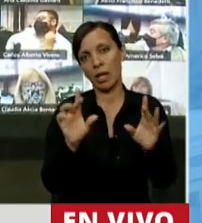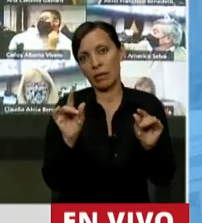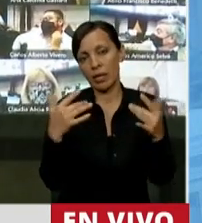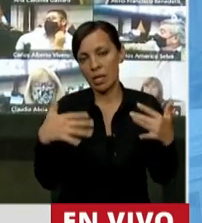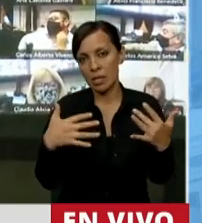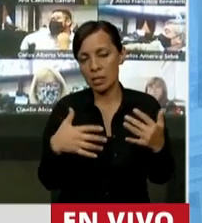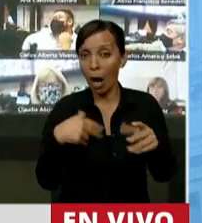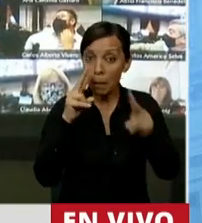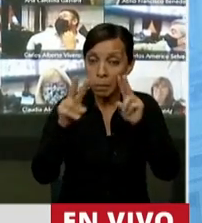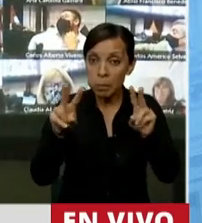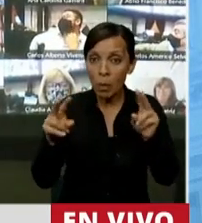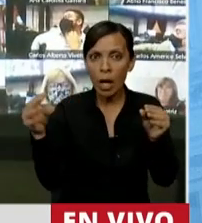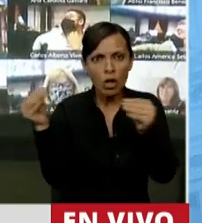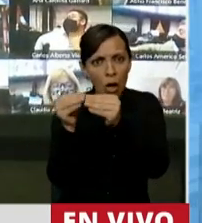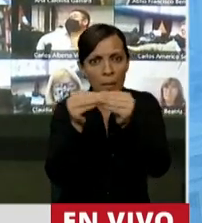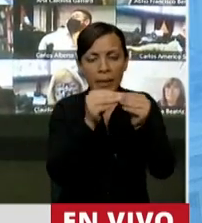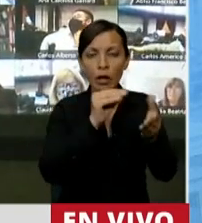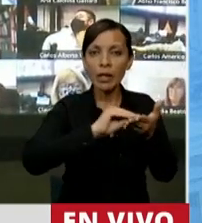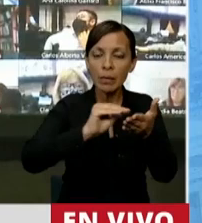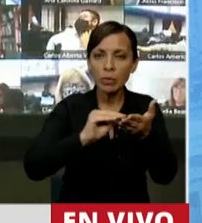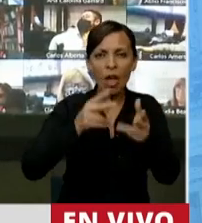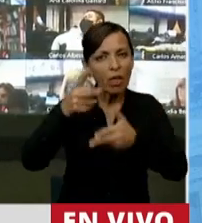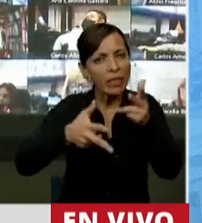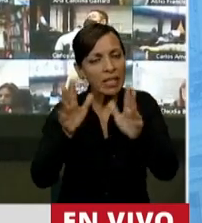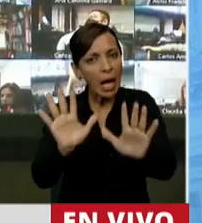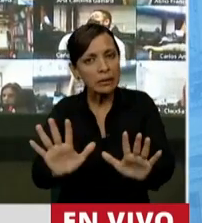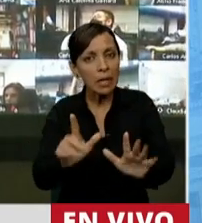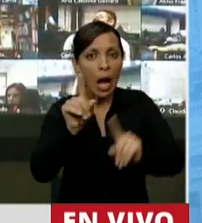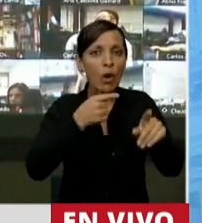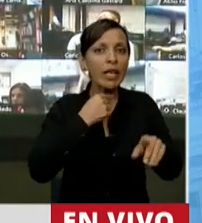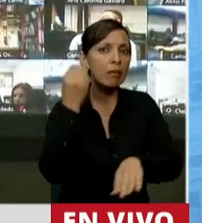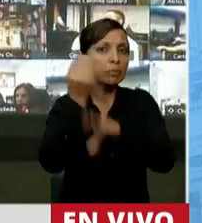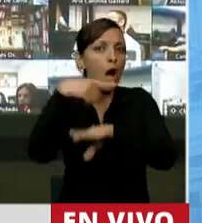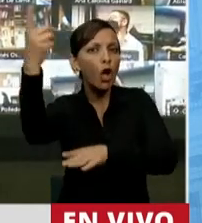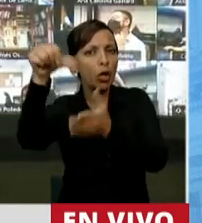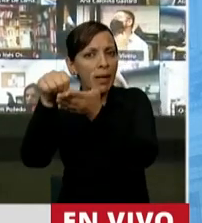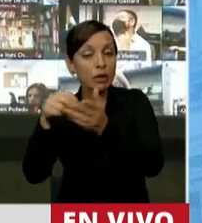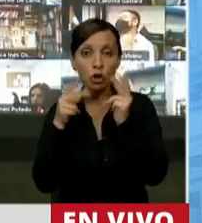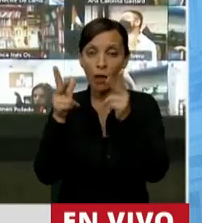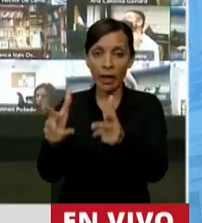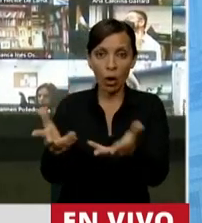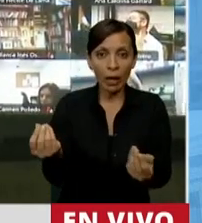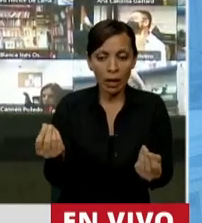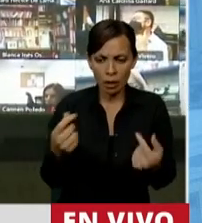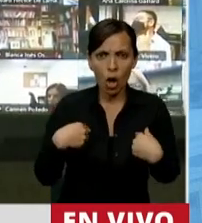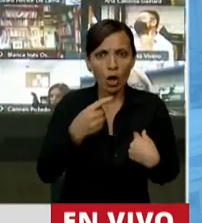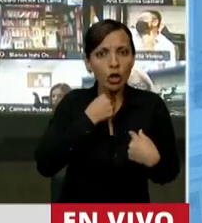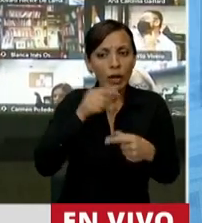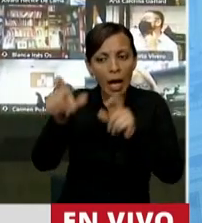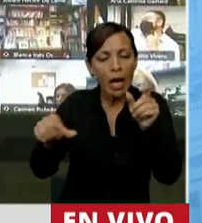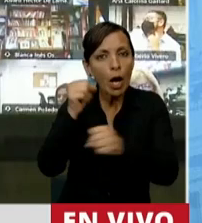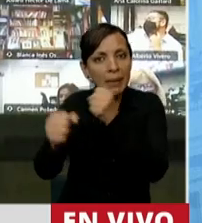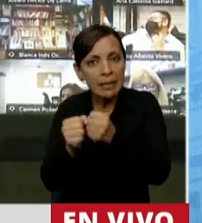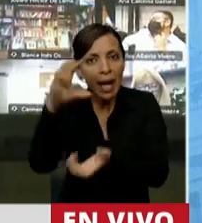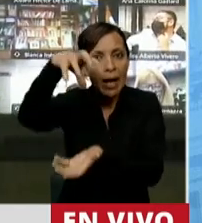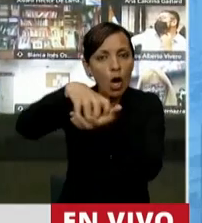recurrente, diputado, colega tras colega, decir que muchos se quieren ir del país. Yo les digo una cosa, yo quiero el empresario, la